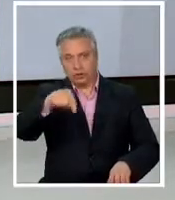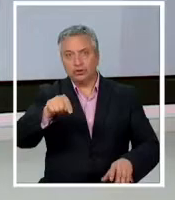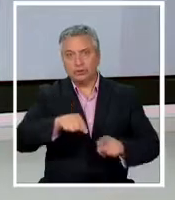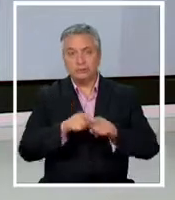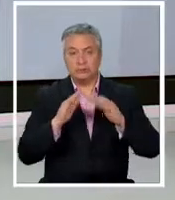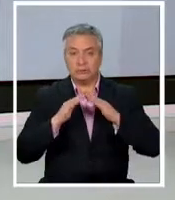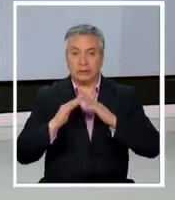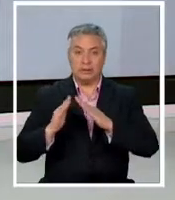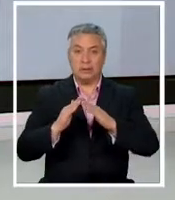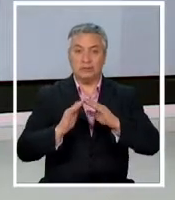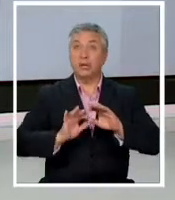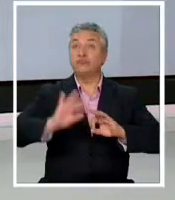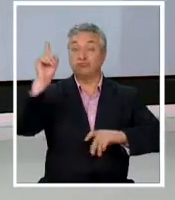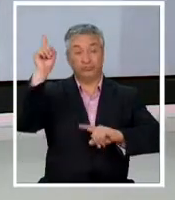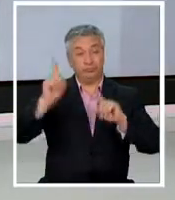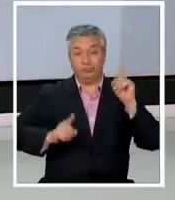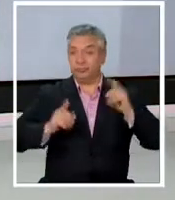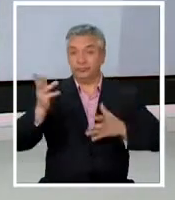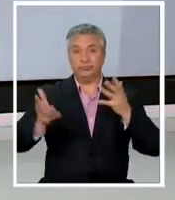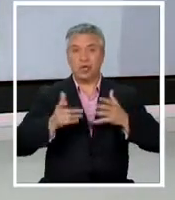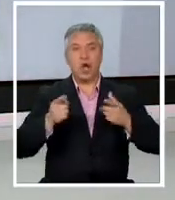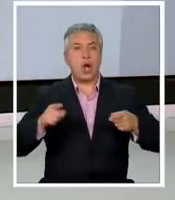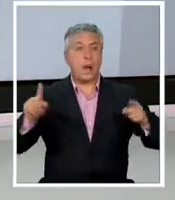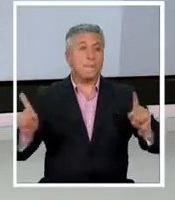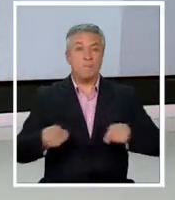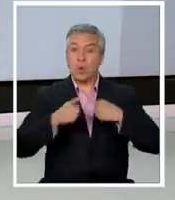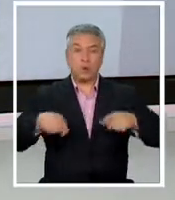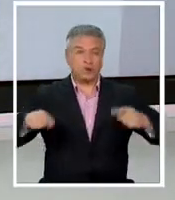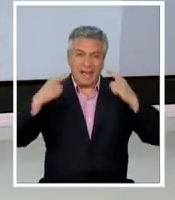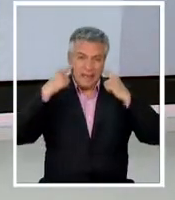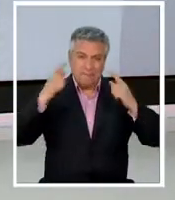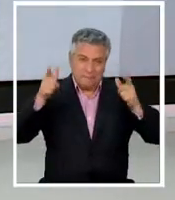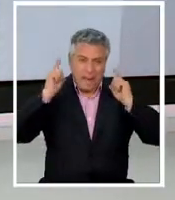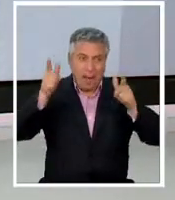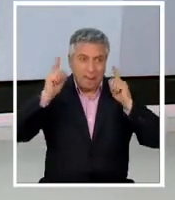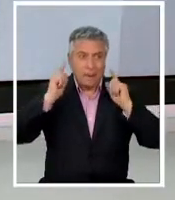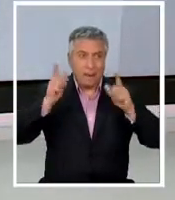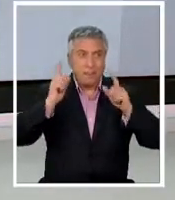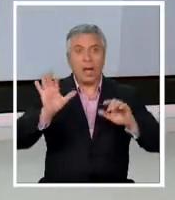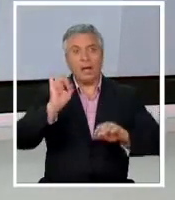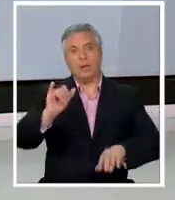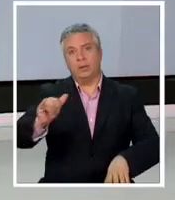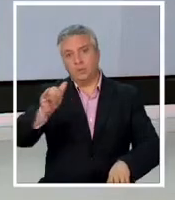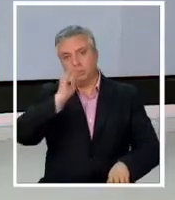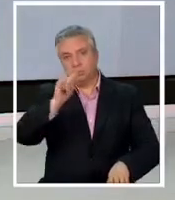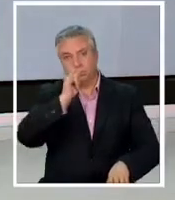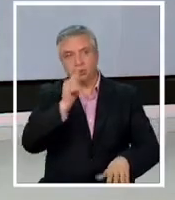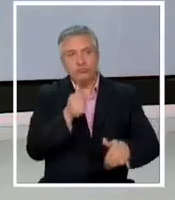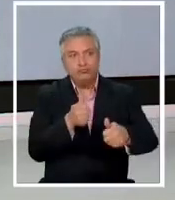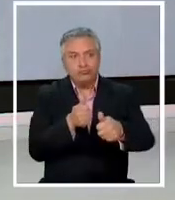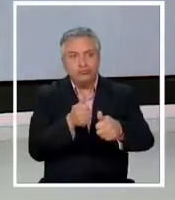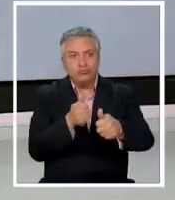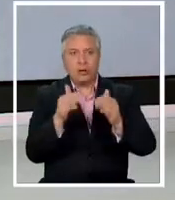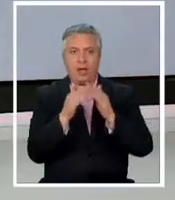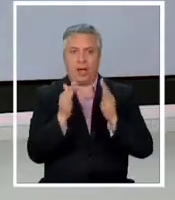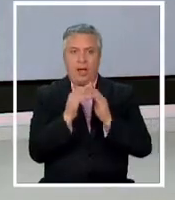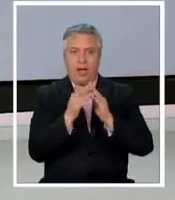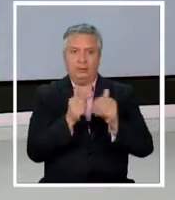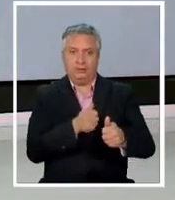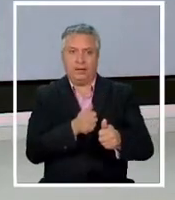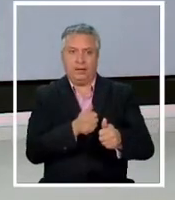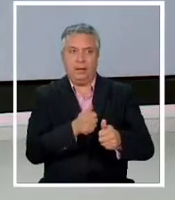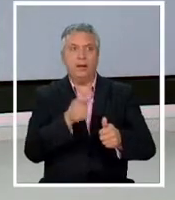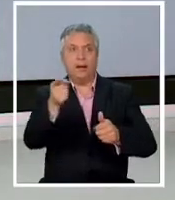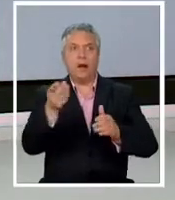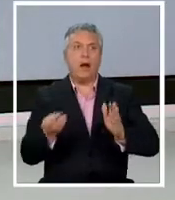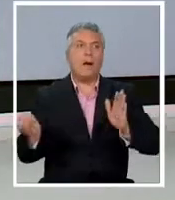residencial fuegos artificiales música a todo volumen y consumo de alcohol a pocos metros de sus casas a esto se